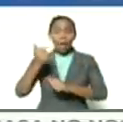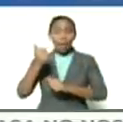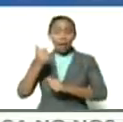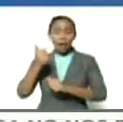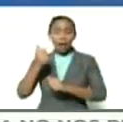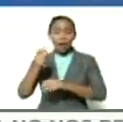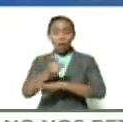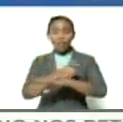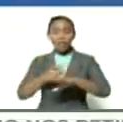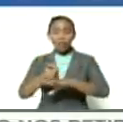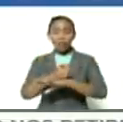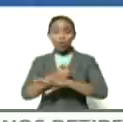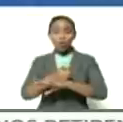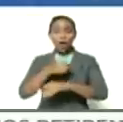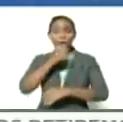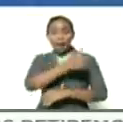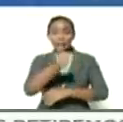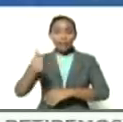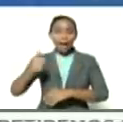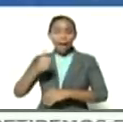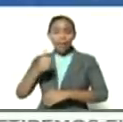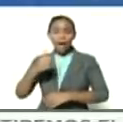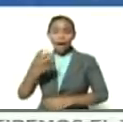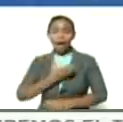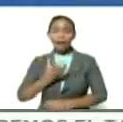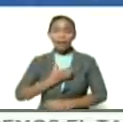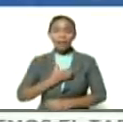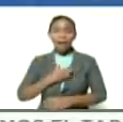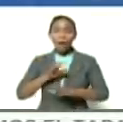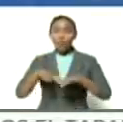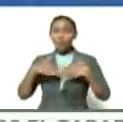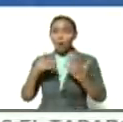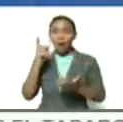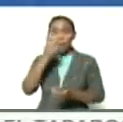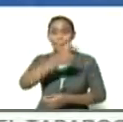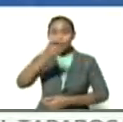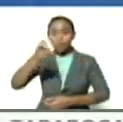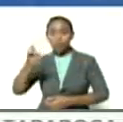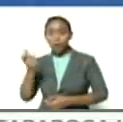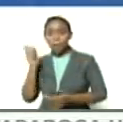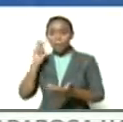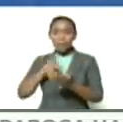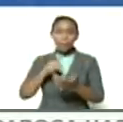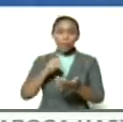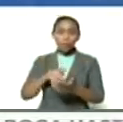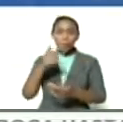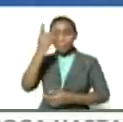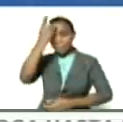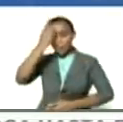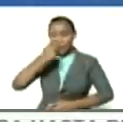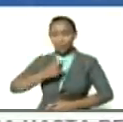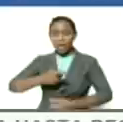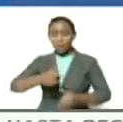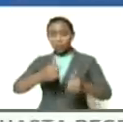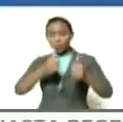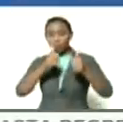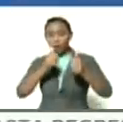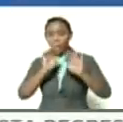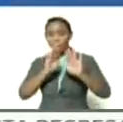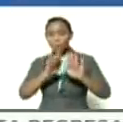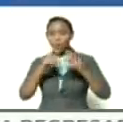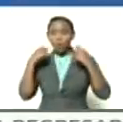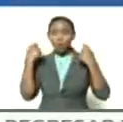en cada alcaldía cuáles son los candidatos o las candidatas que tienen el perfil el apoyo